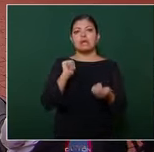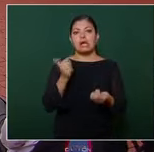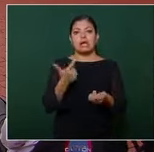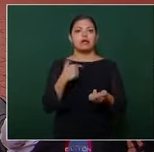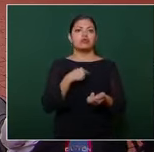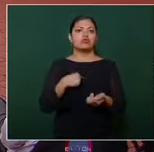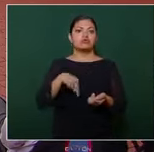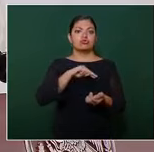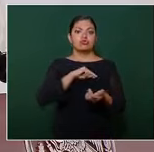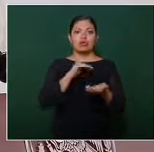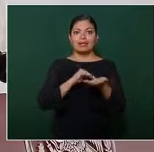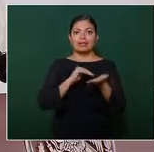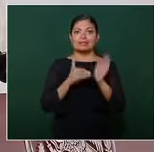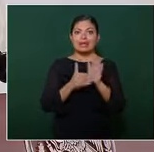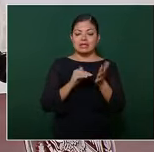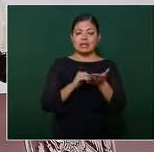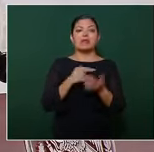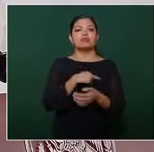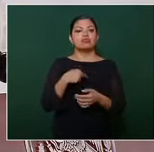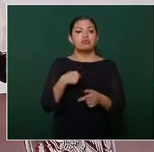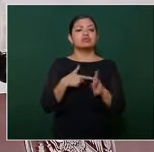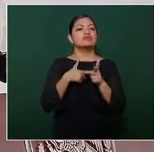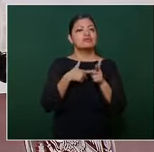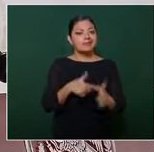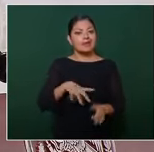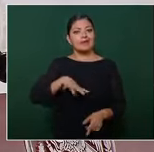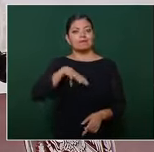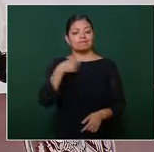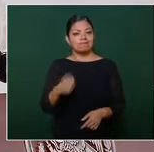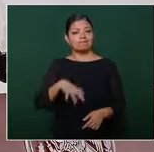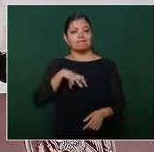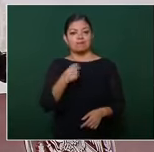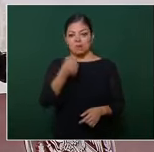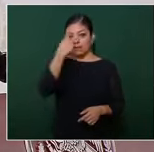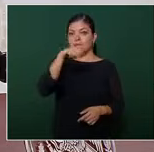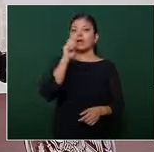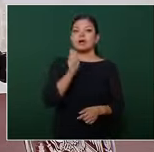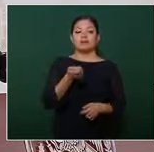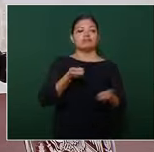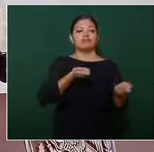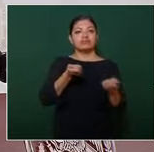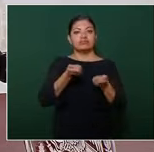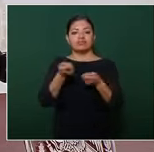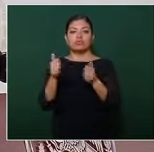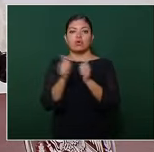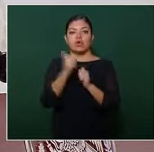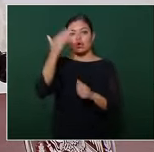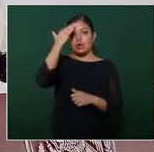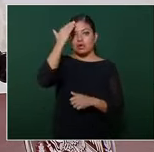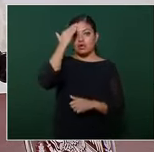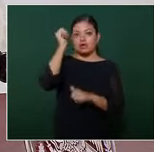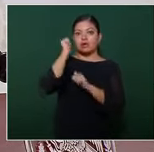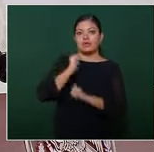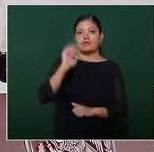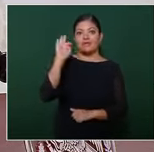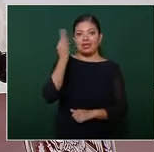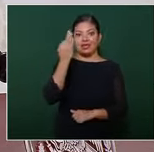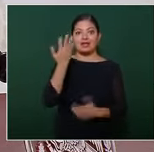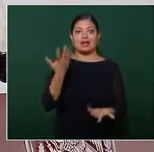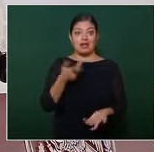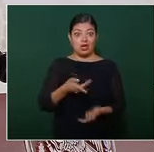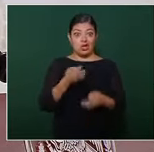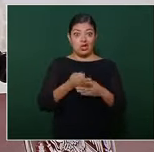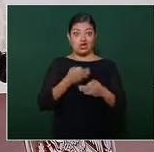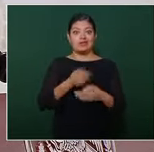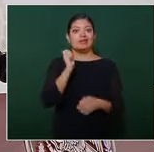y seguiremos poniendo nuestro mayor empeño para mantener una coordinación efectiva con las autoridades federales y seguir enfrentando este que sin